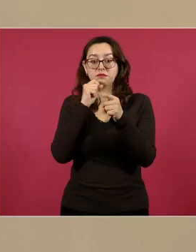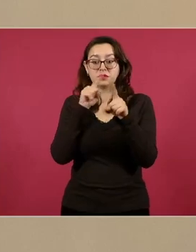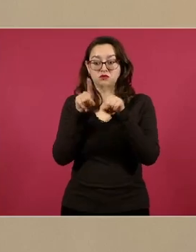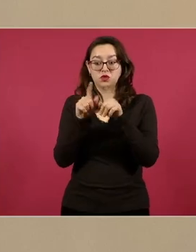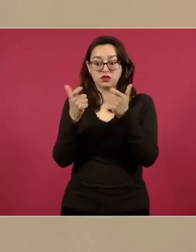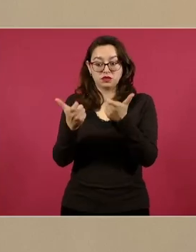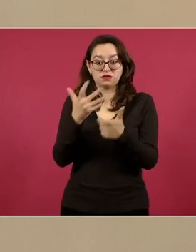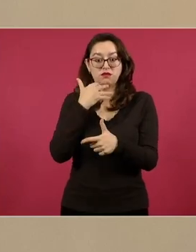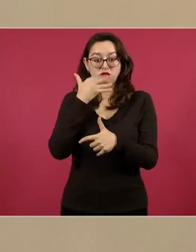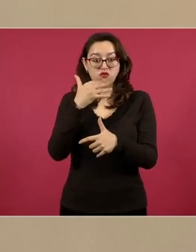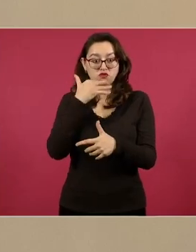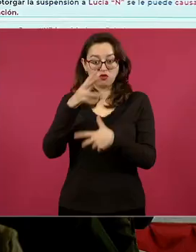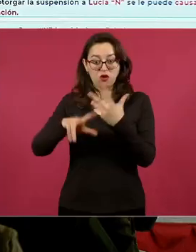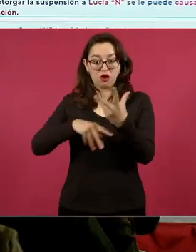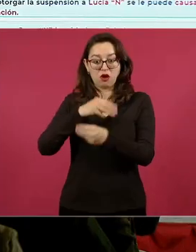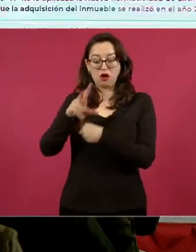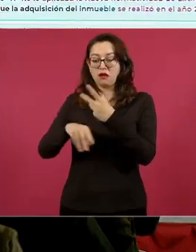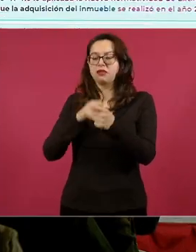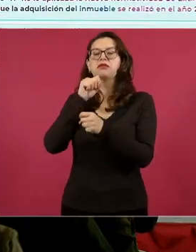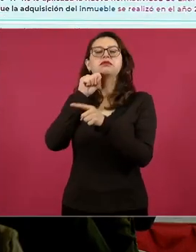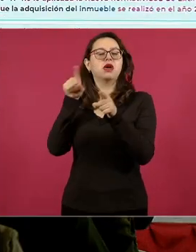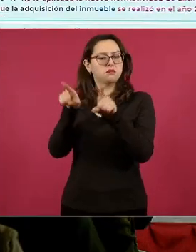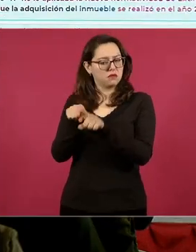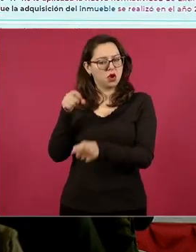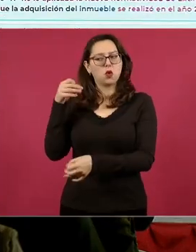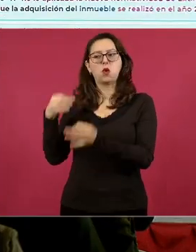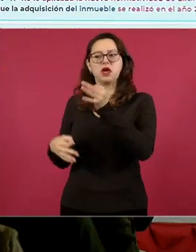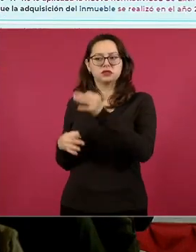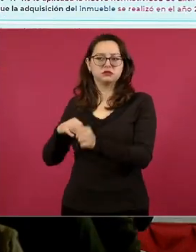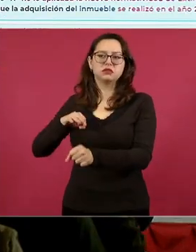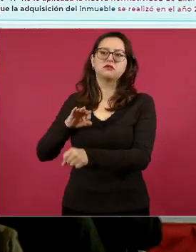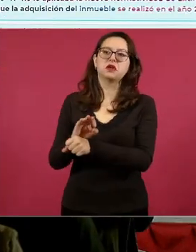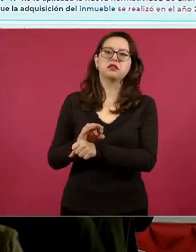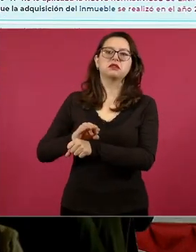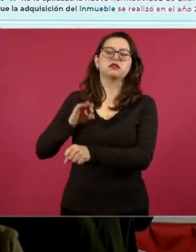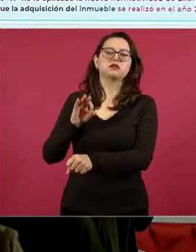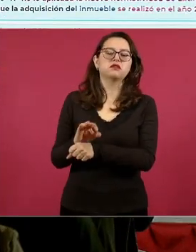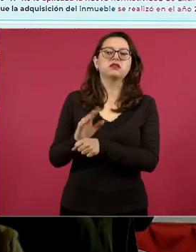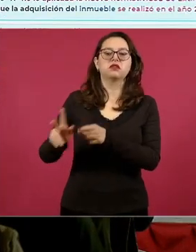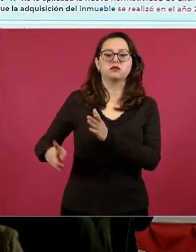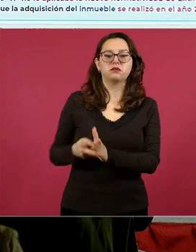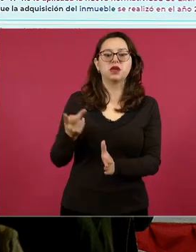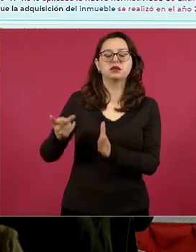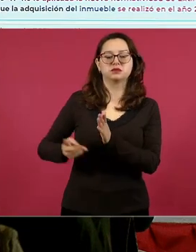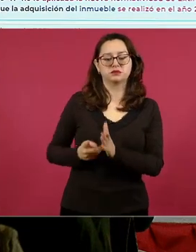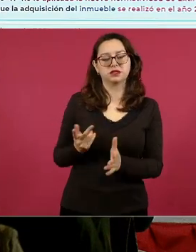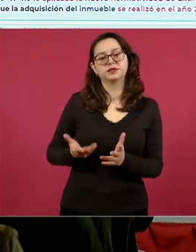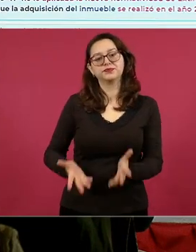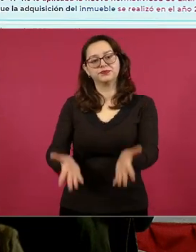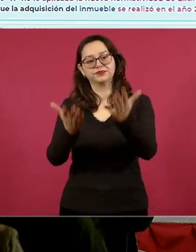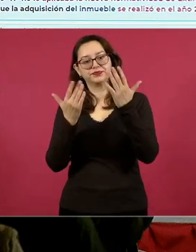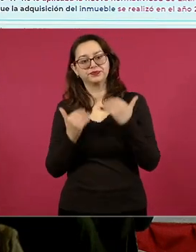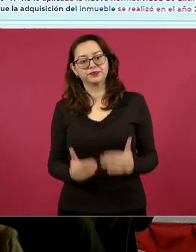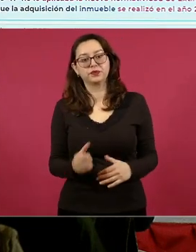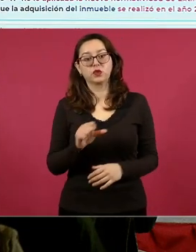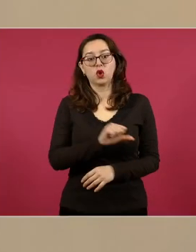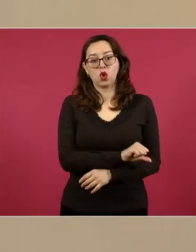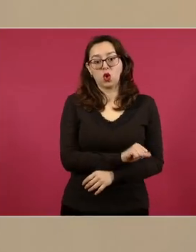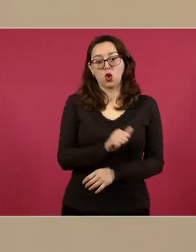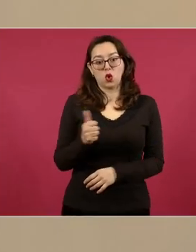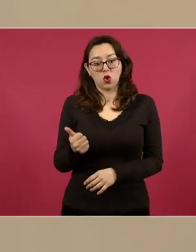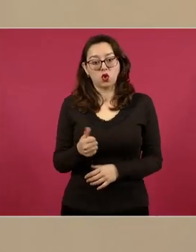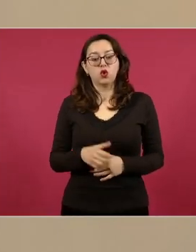procedencia ilícita. Adelante. Otro caso es el de la extinción de dominio de un inmueble de Emilio